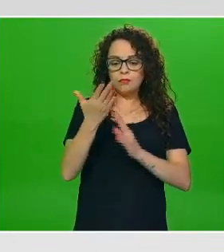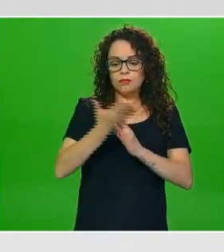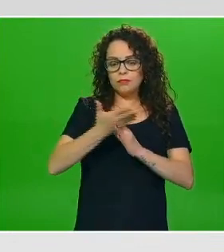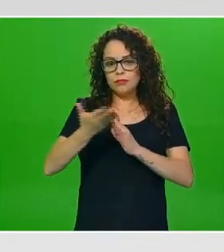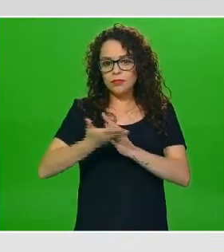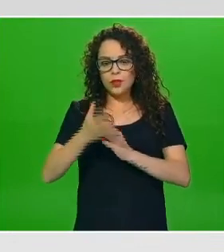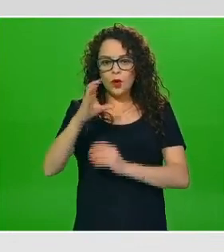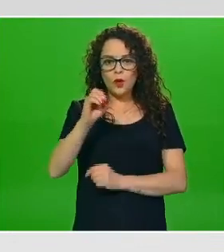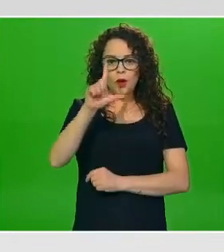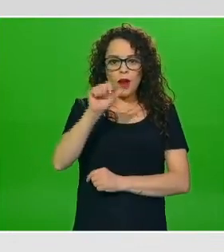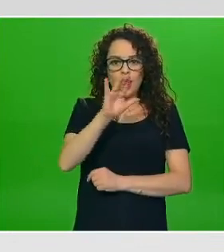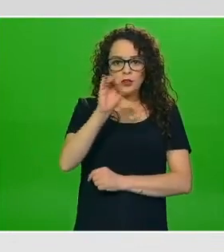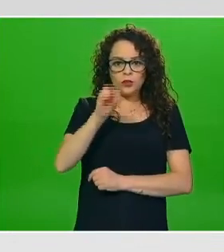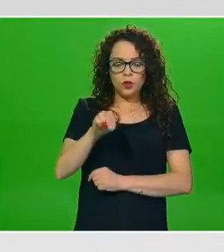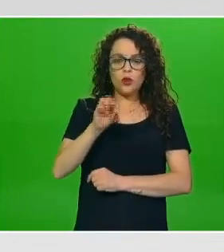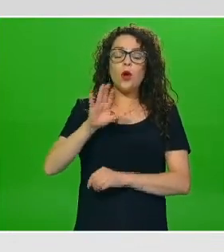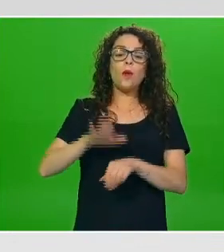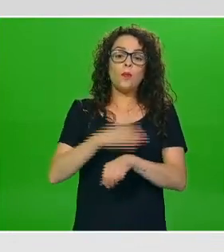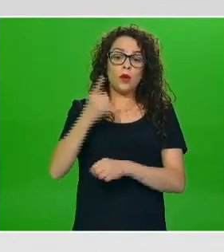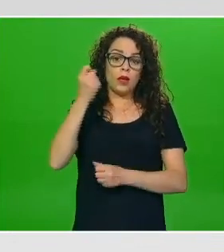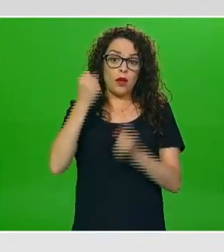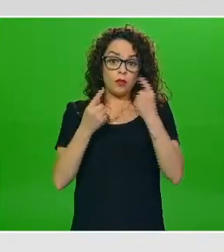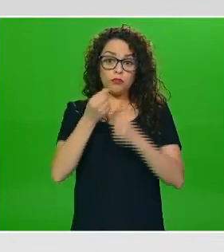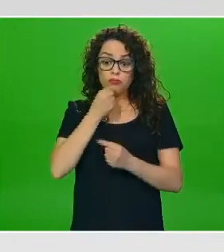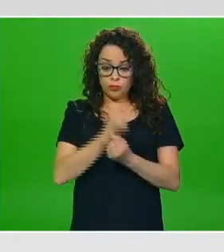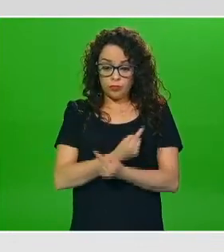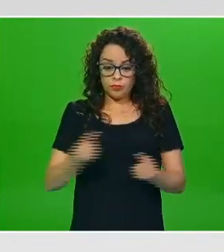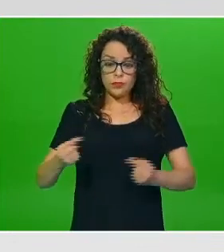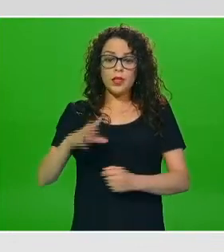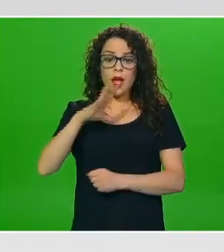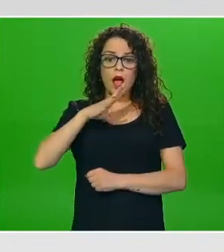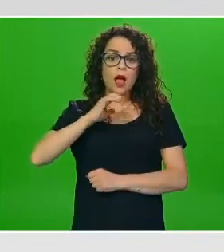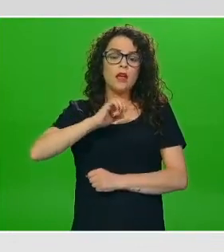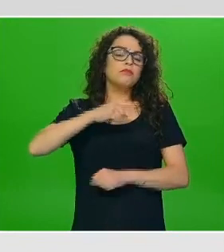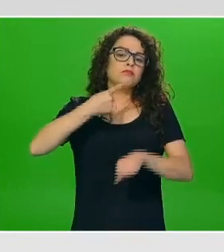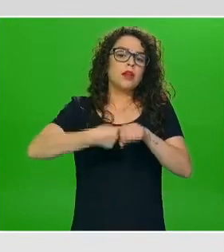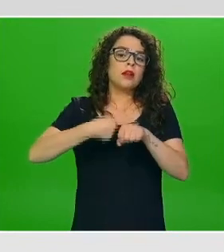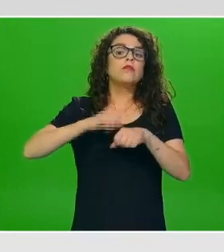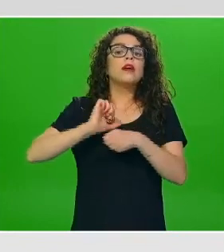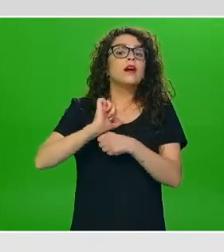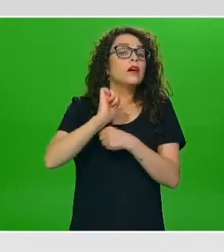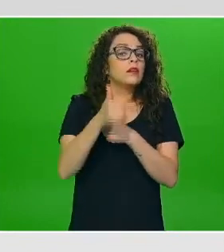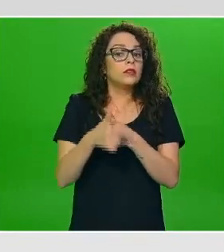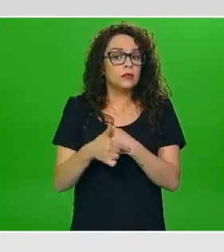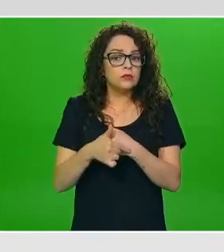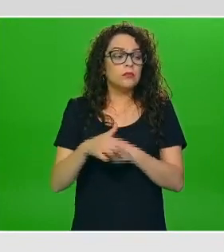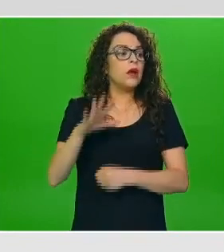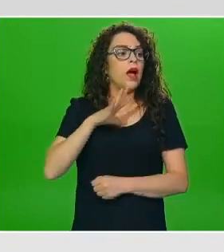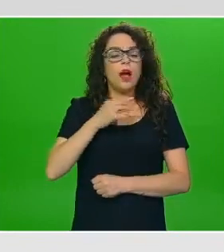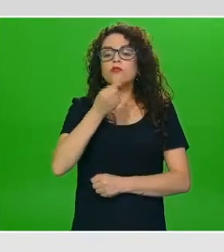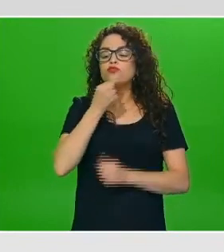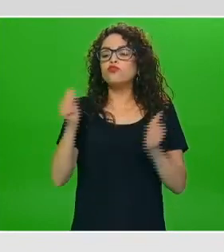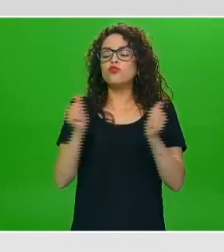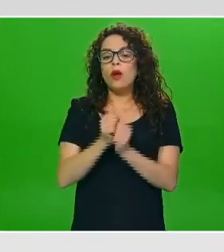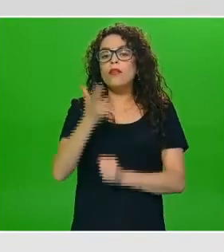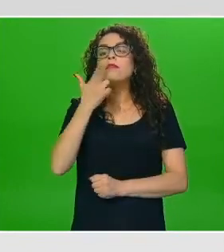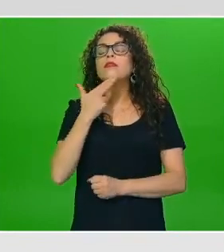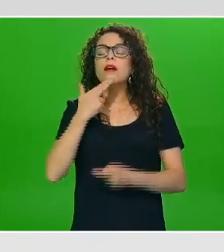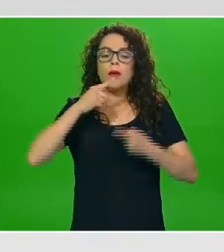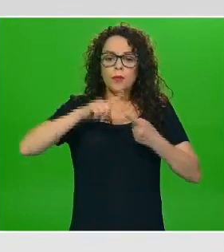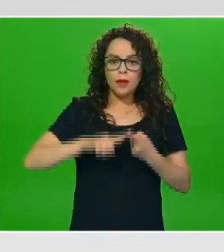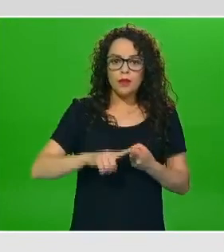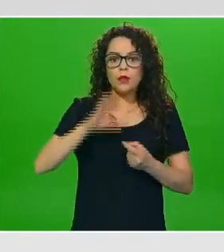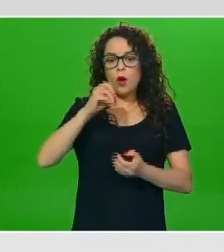tienen alguna comorbilidad por ejemplo sabemos que hay niños que tienen diabetes o hay niños que tienen